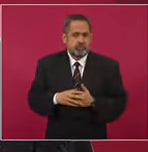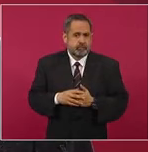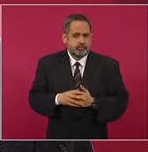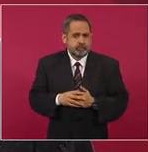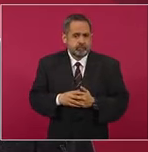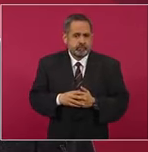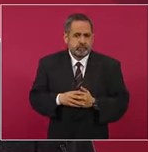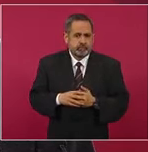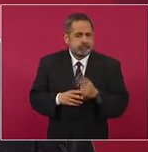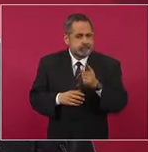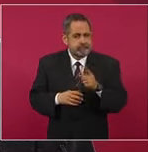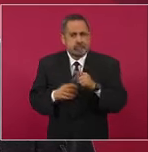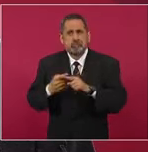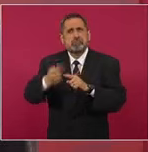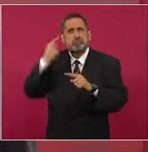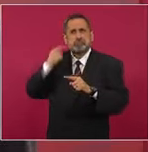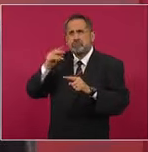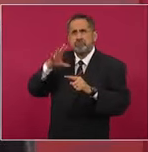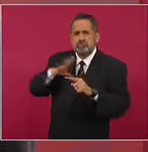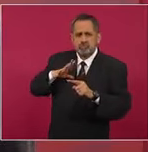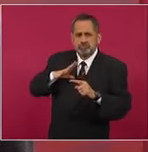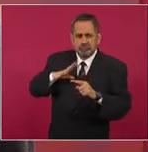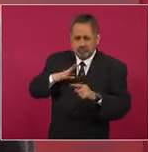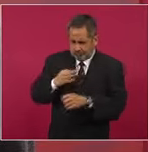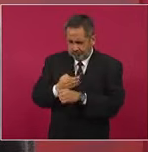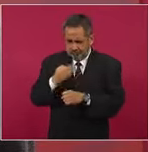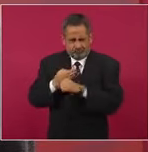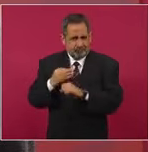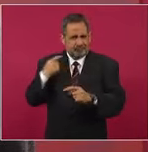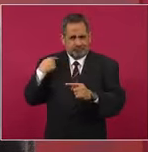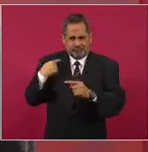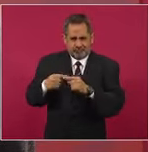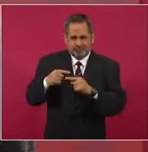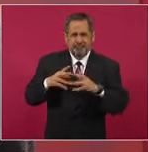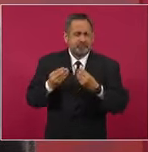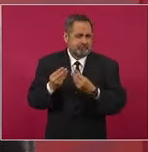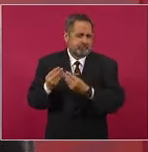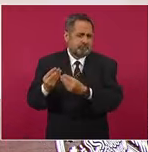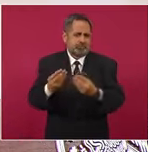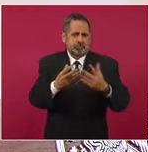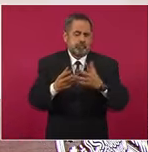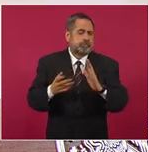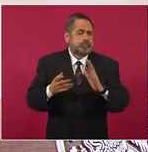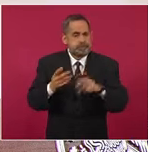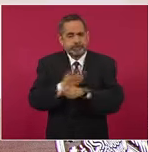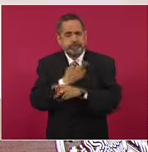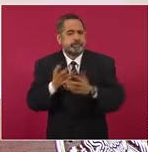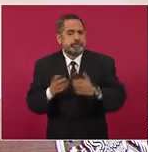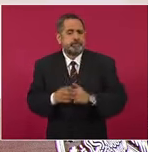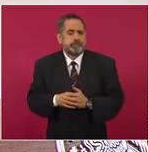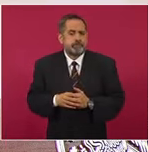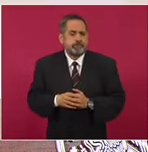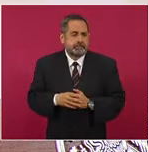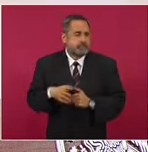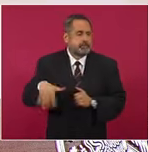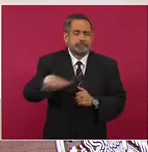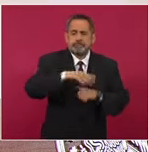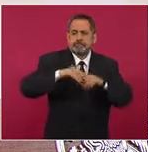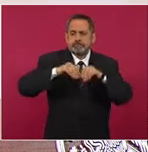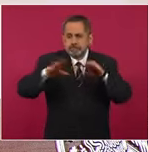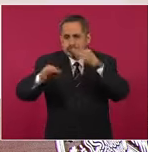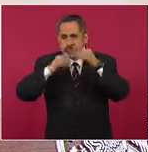que se haya hecho en otro tiempo, lo que pasa que no se conoce,